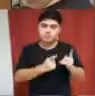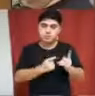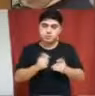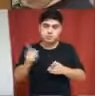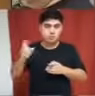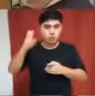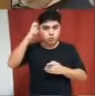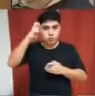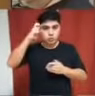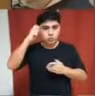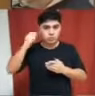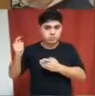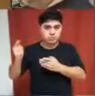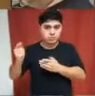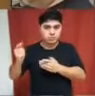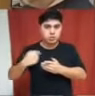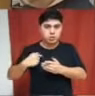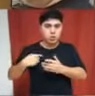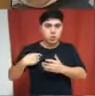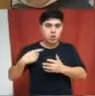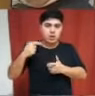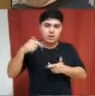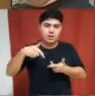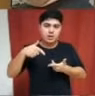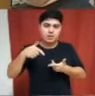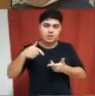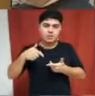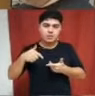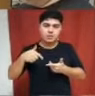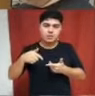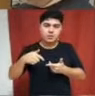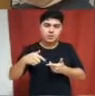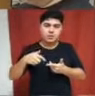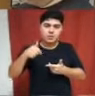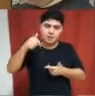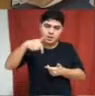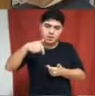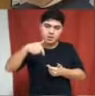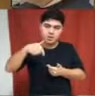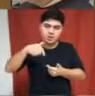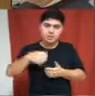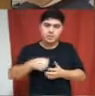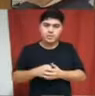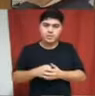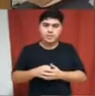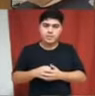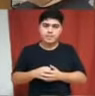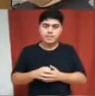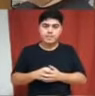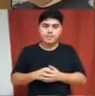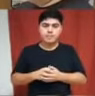Dejá al propinante, nos vamos a acompañar en esta oportunidad este